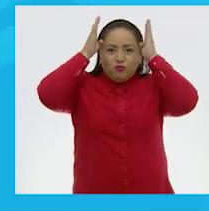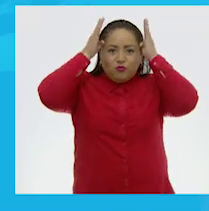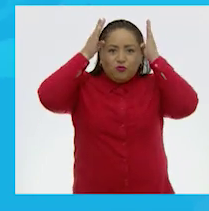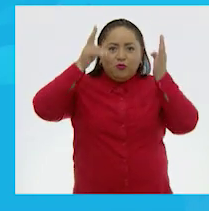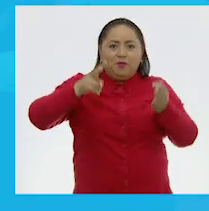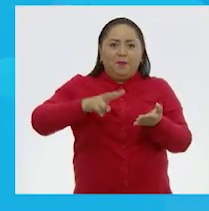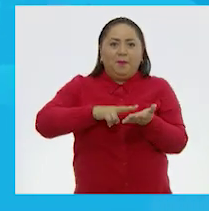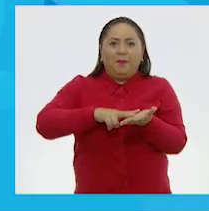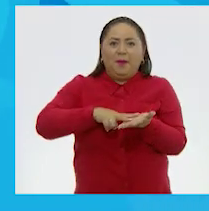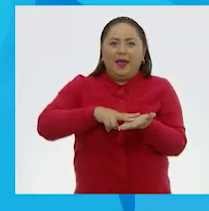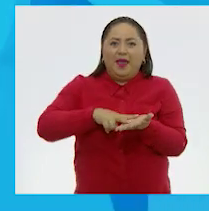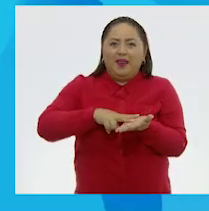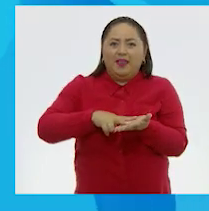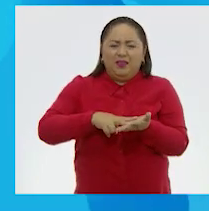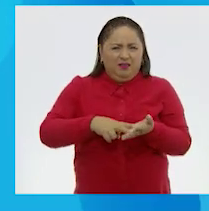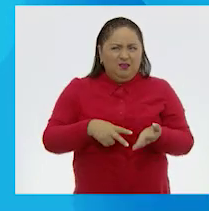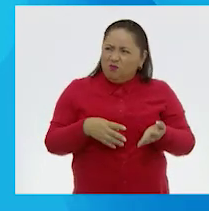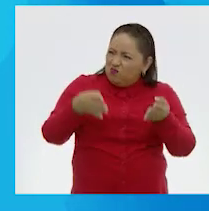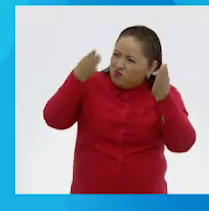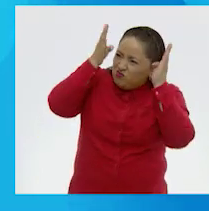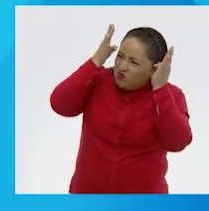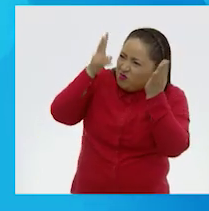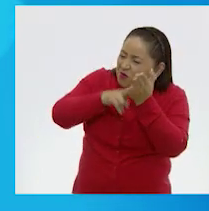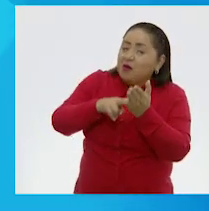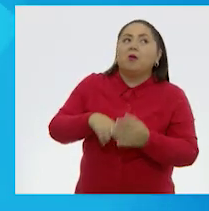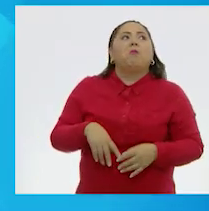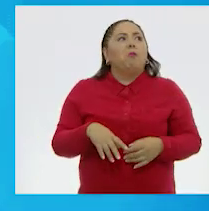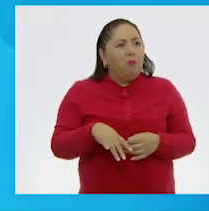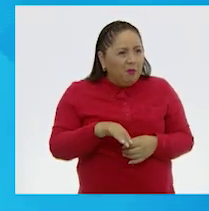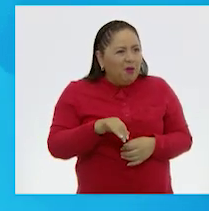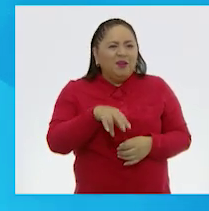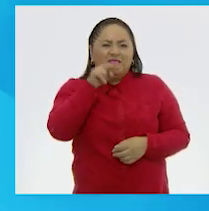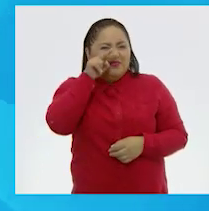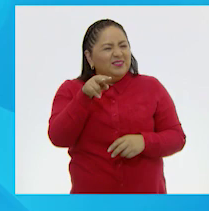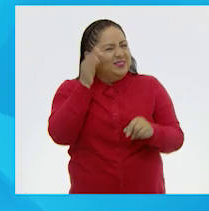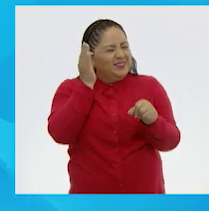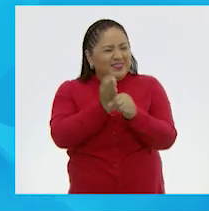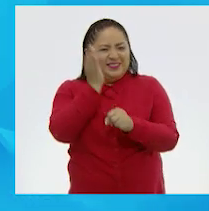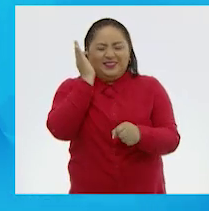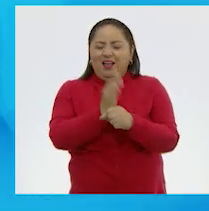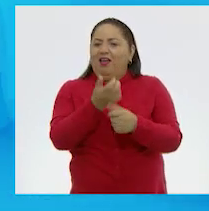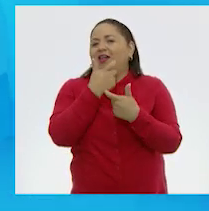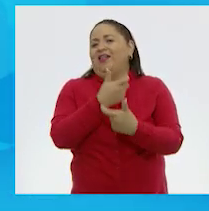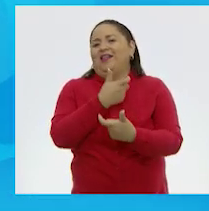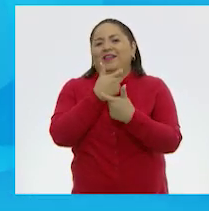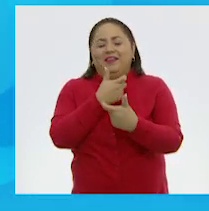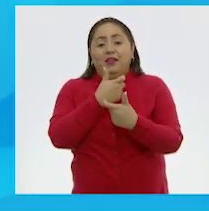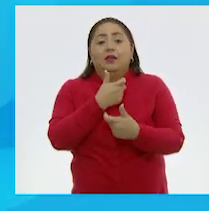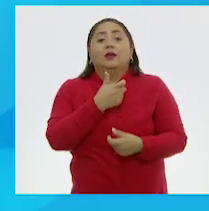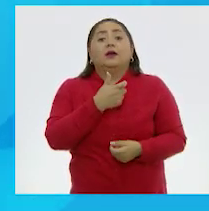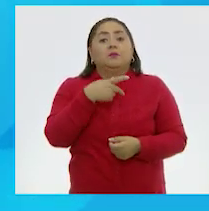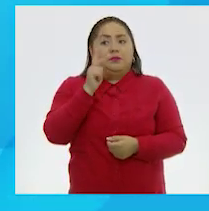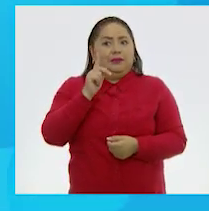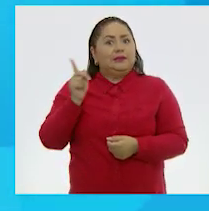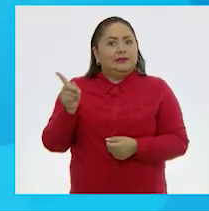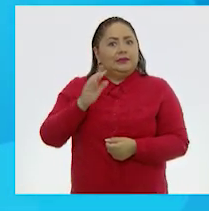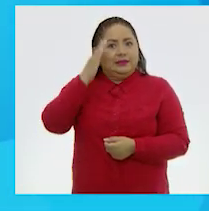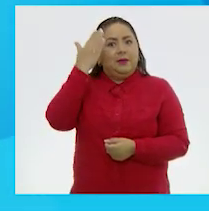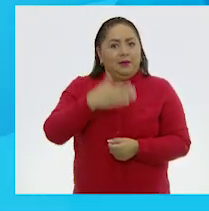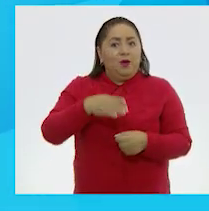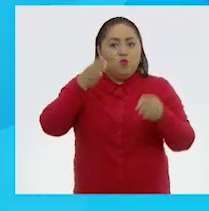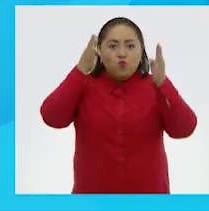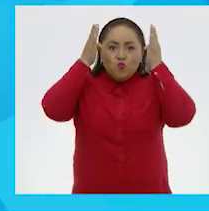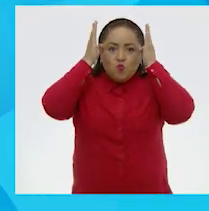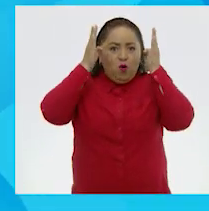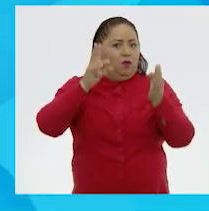verde. ¿Un burro verde? Sí, se veía tan chistoso. Y aunque ella sabía que los burros